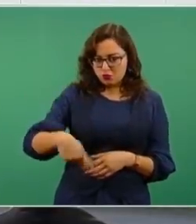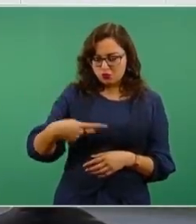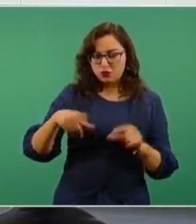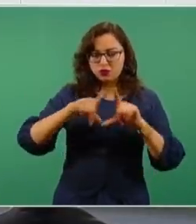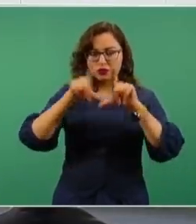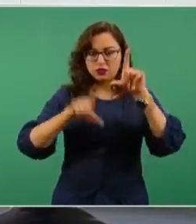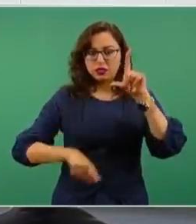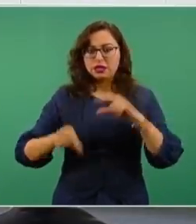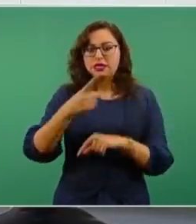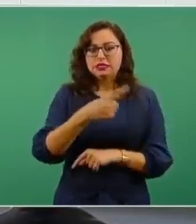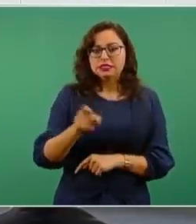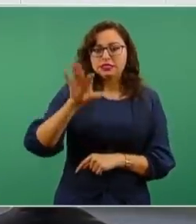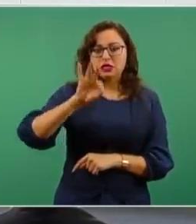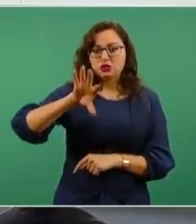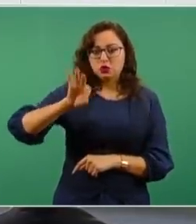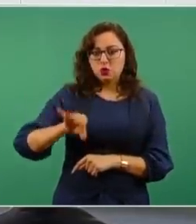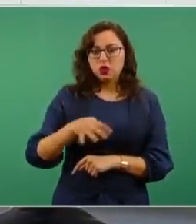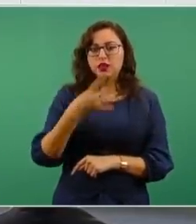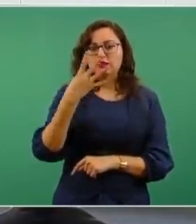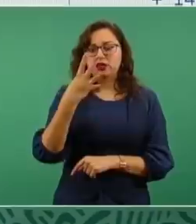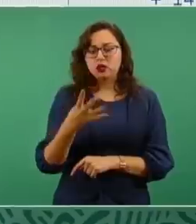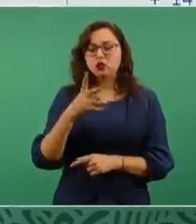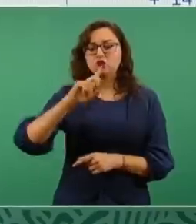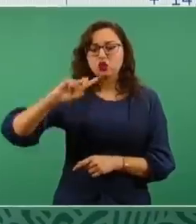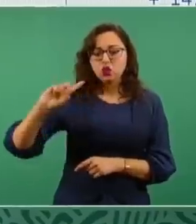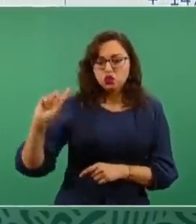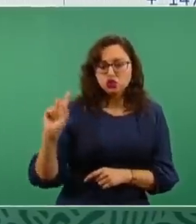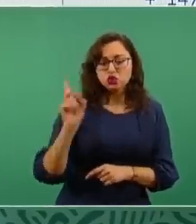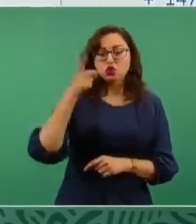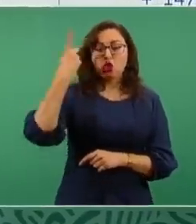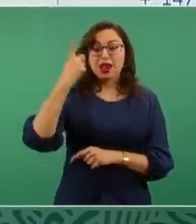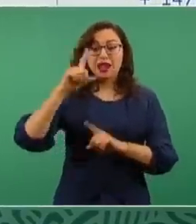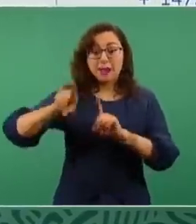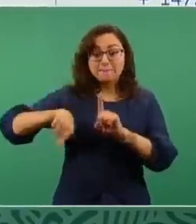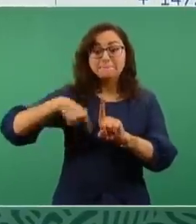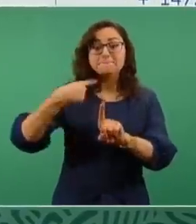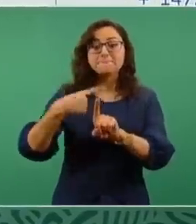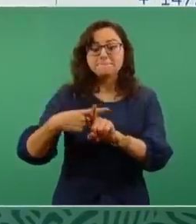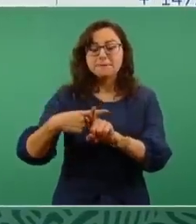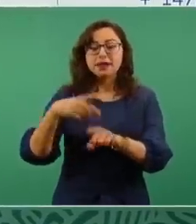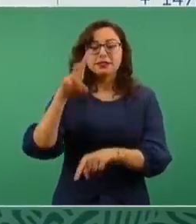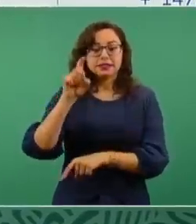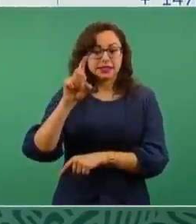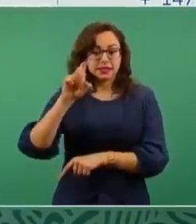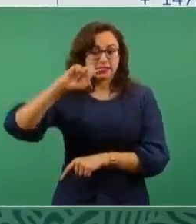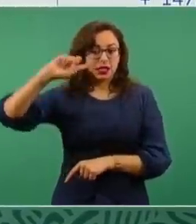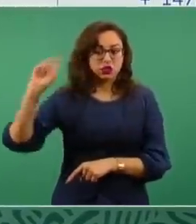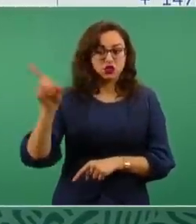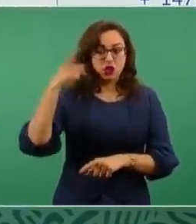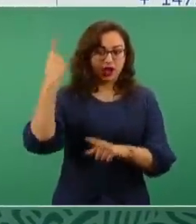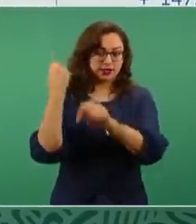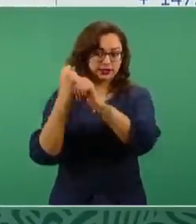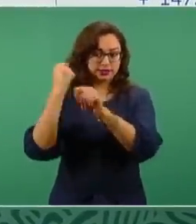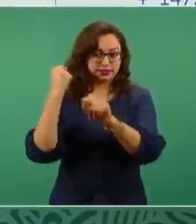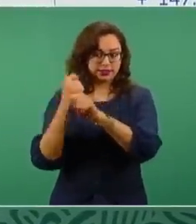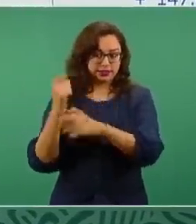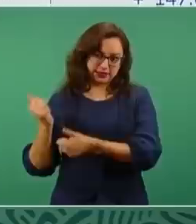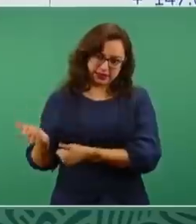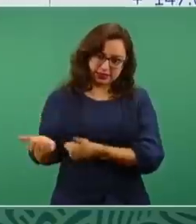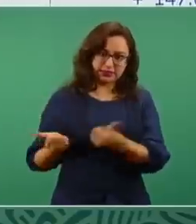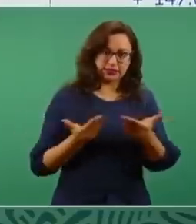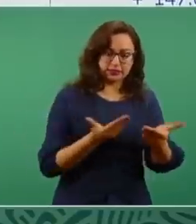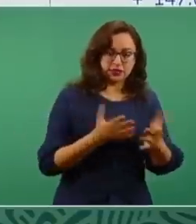148 dólares la tonelada y el flete, que es 30 dólares de flete. Por lo tanto,